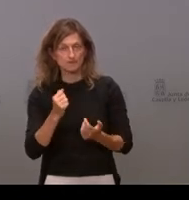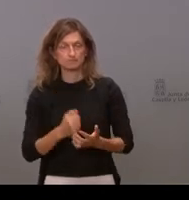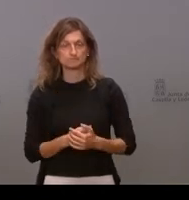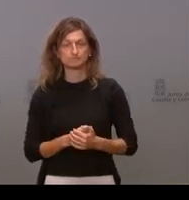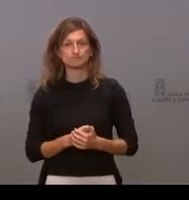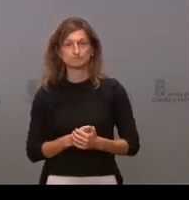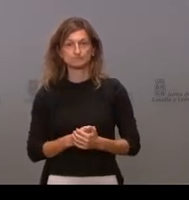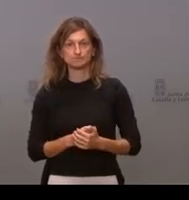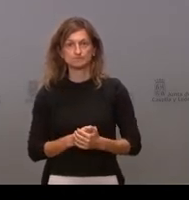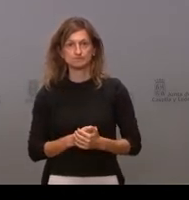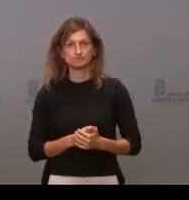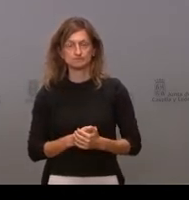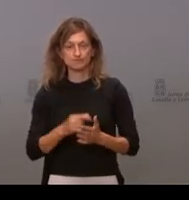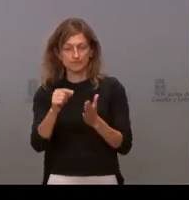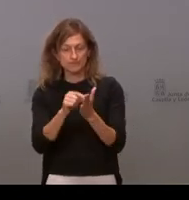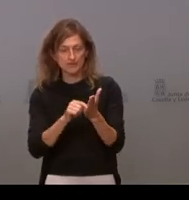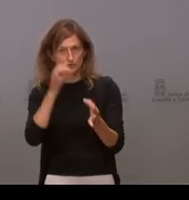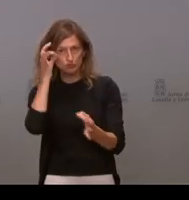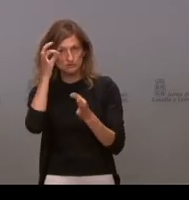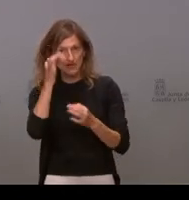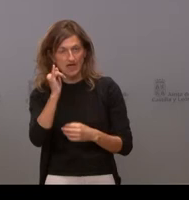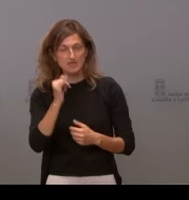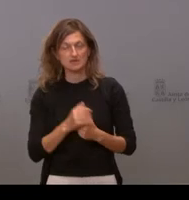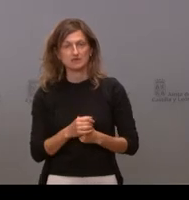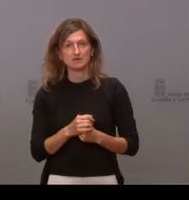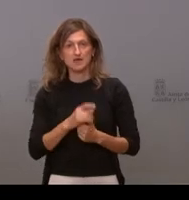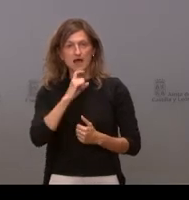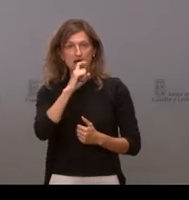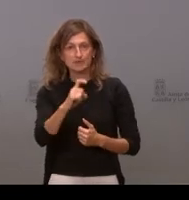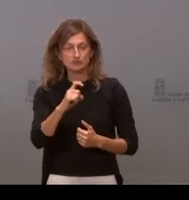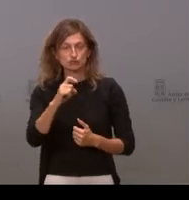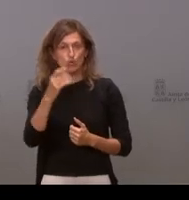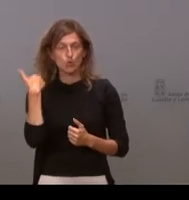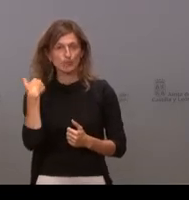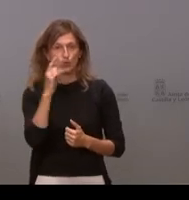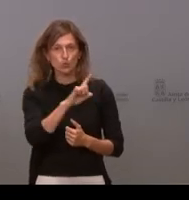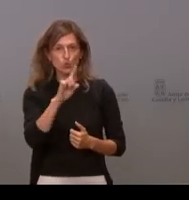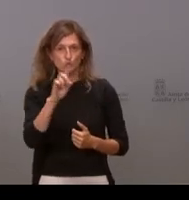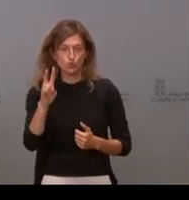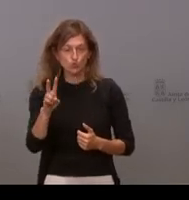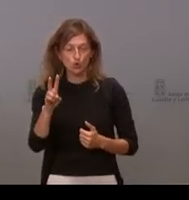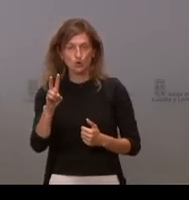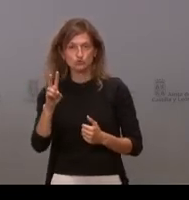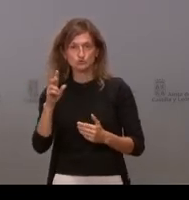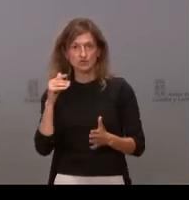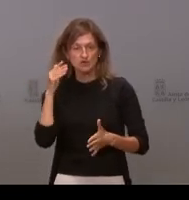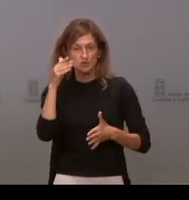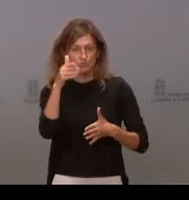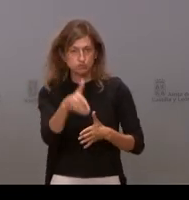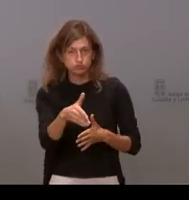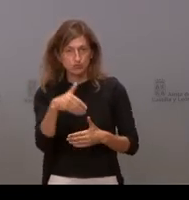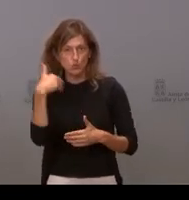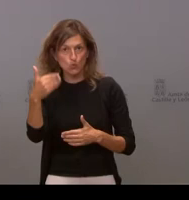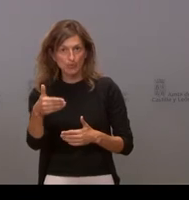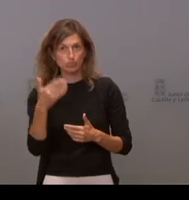tienen datos exactos del parte de cuando se recibió el aviso en el 112 y cuando llegó se minimizó la importancia